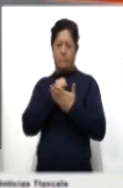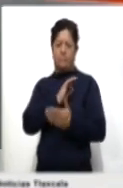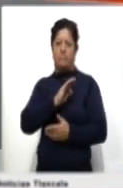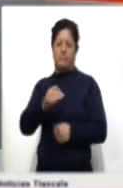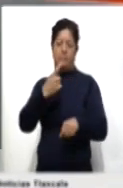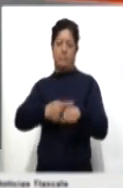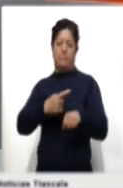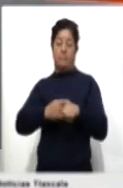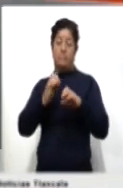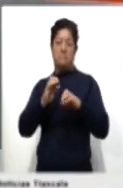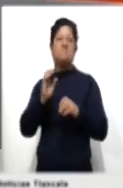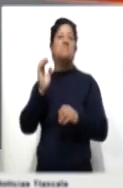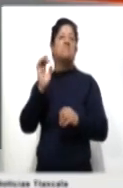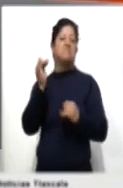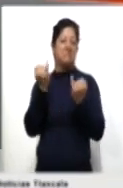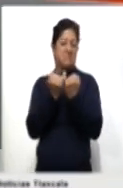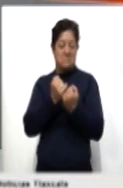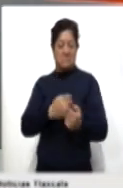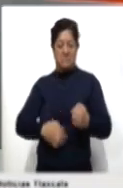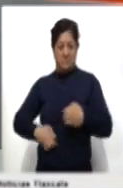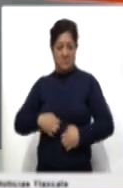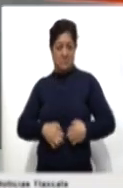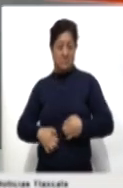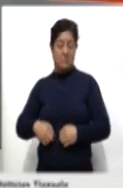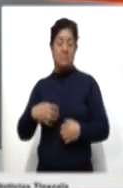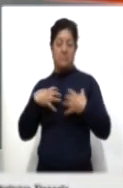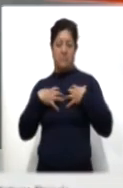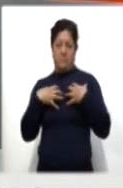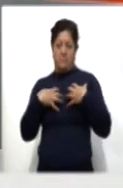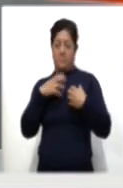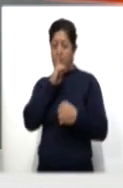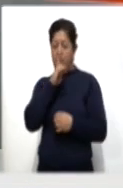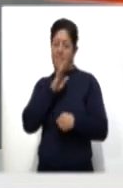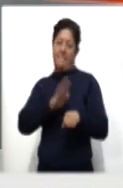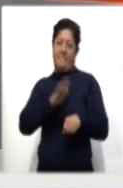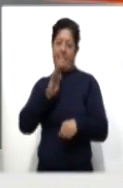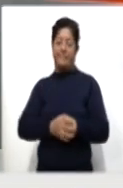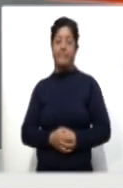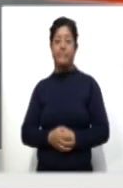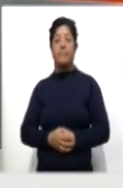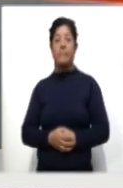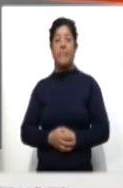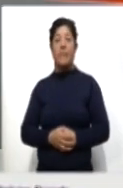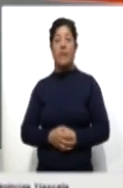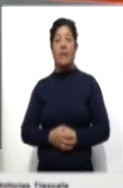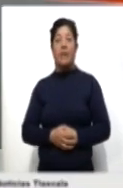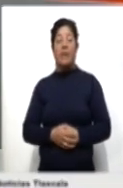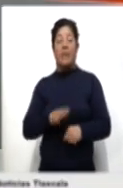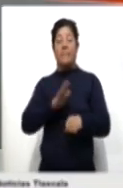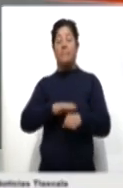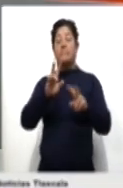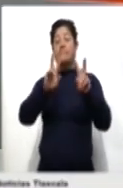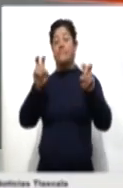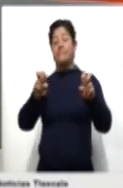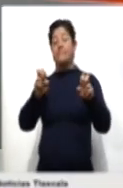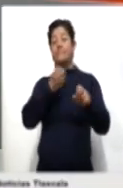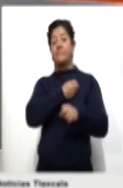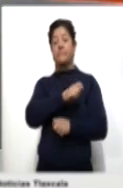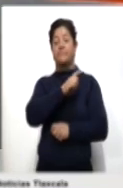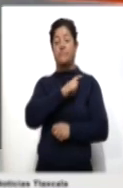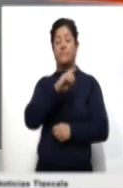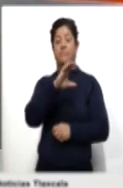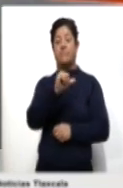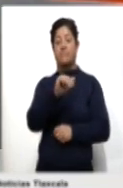enfermedades hasta del estómago y, por supuesto, de las vías respiratorias. Continuando con más temas de salud, la Cámara Nacional de la Industria de